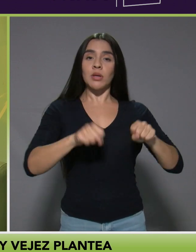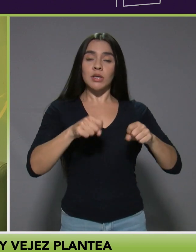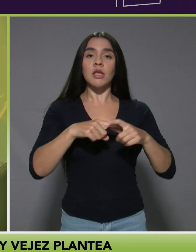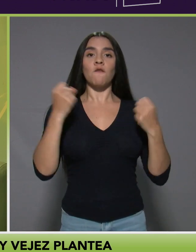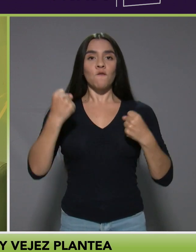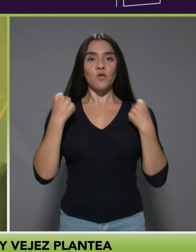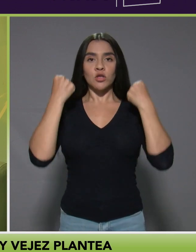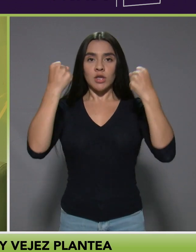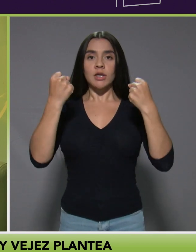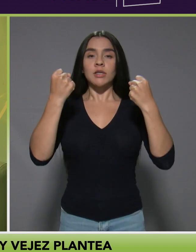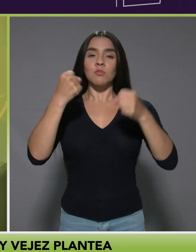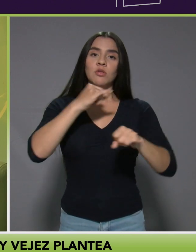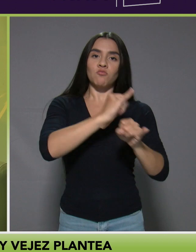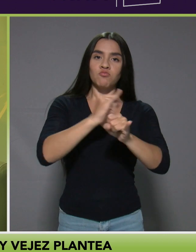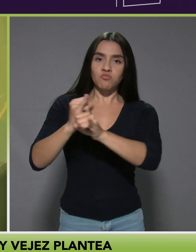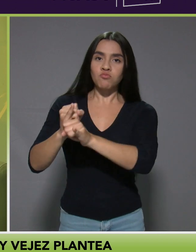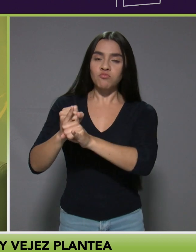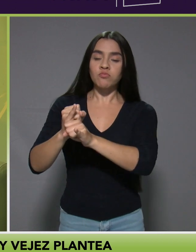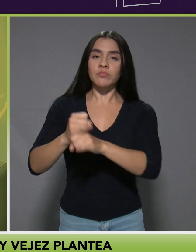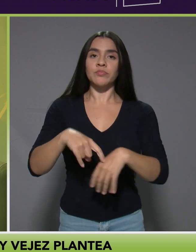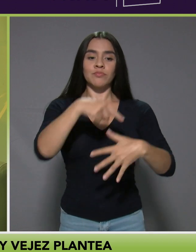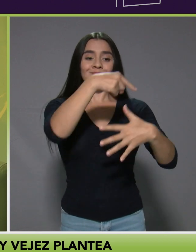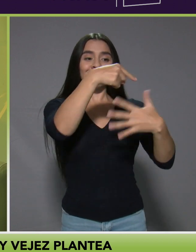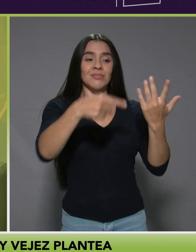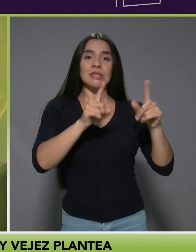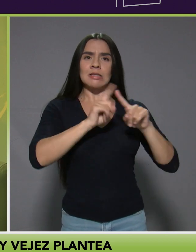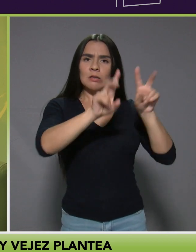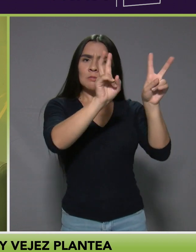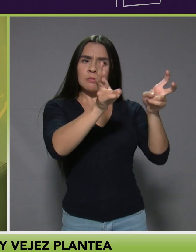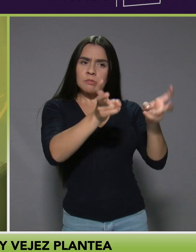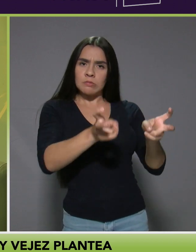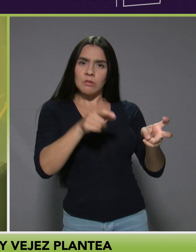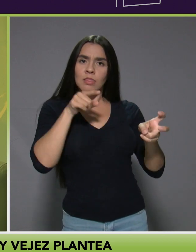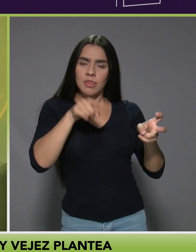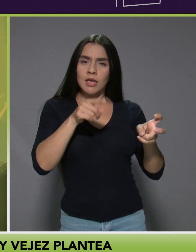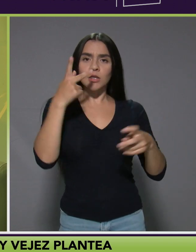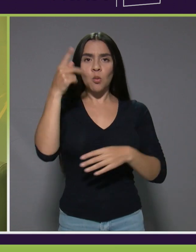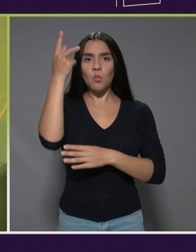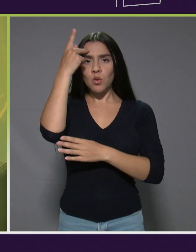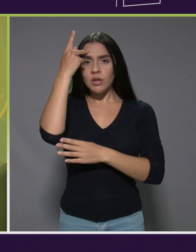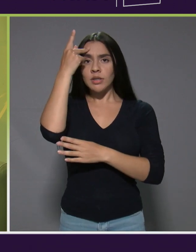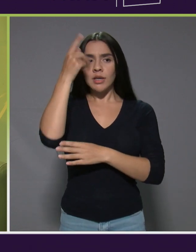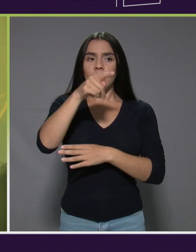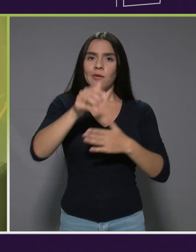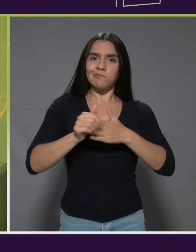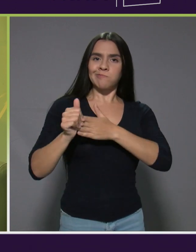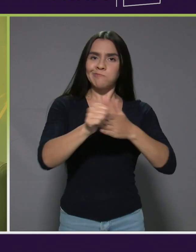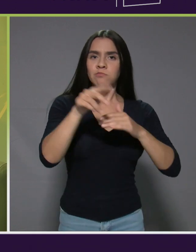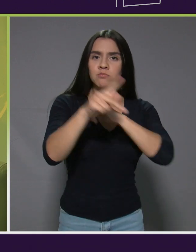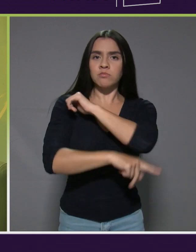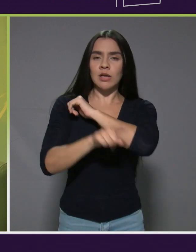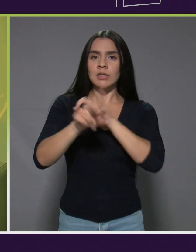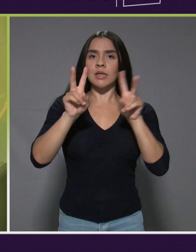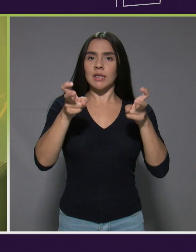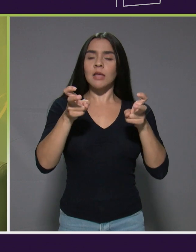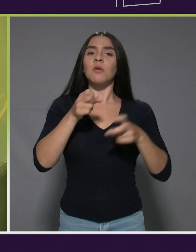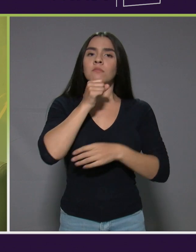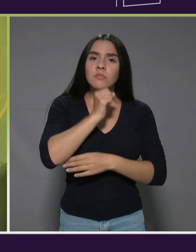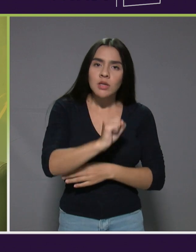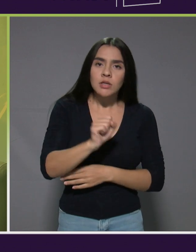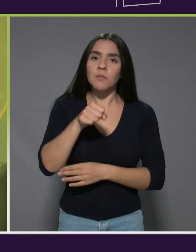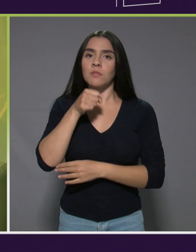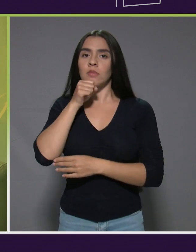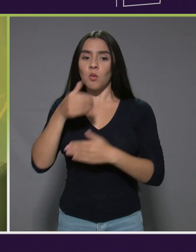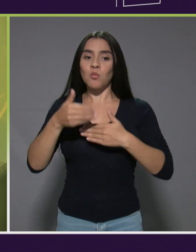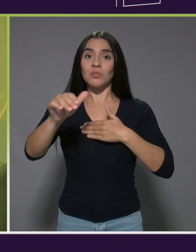fortalecimiento de la institucionalidad. Son los grandes ejes de esta política que regirá el país en este tema de envejecimiento y de vejez los